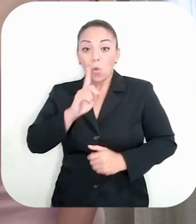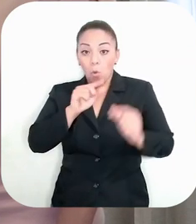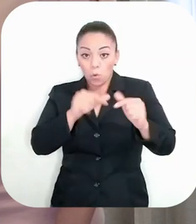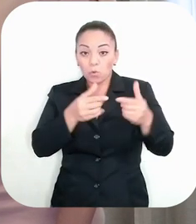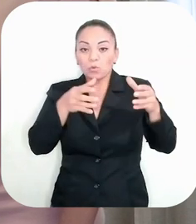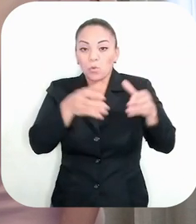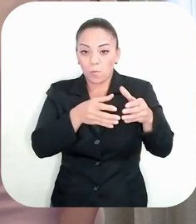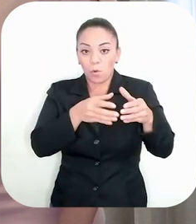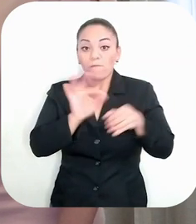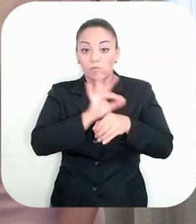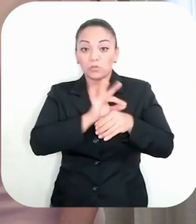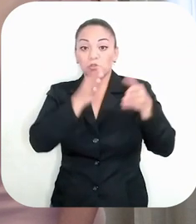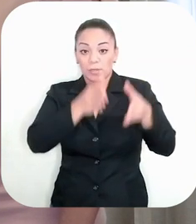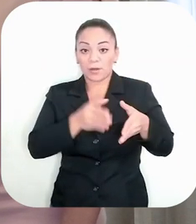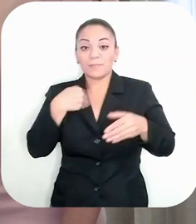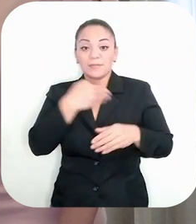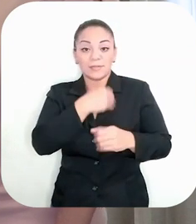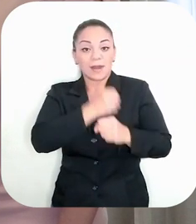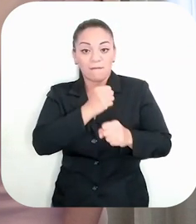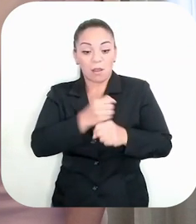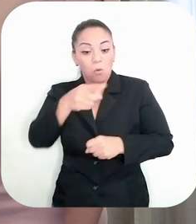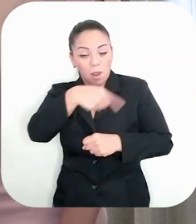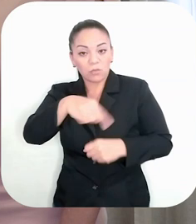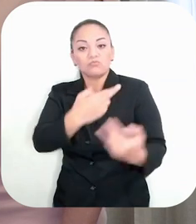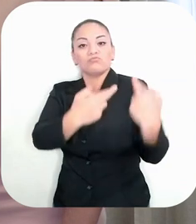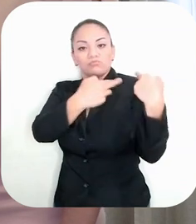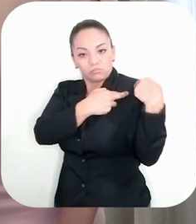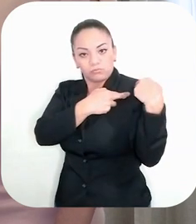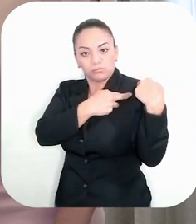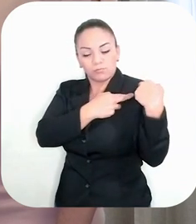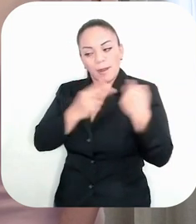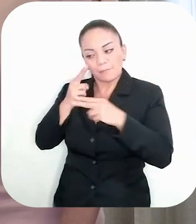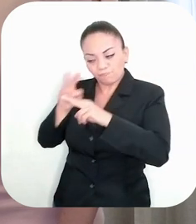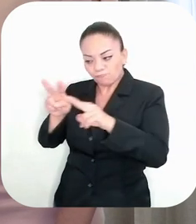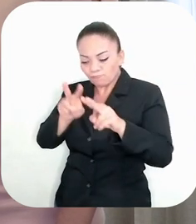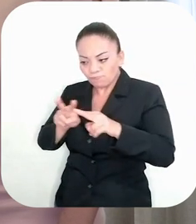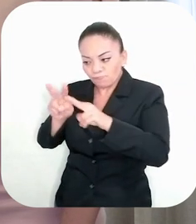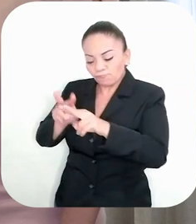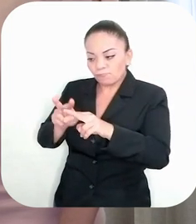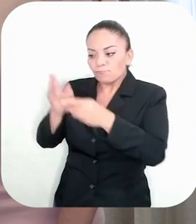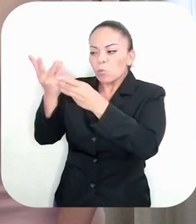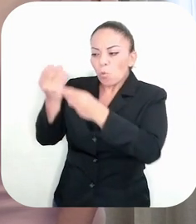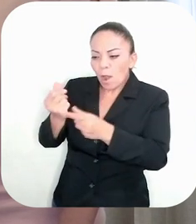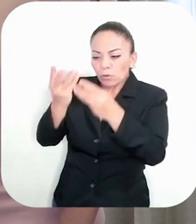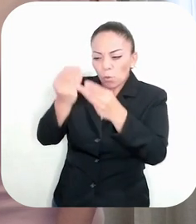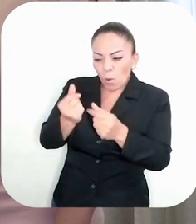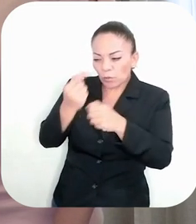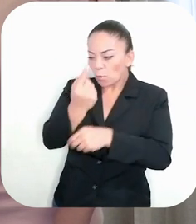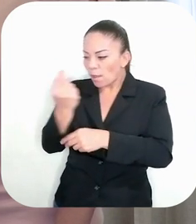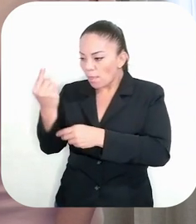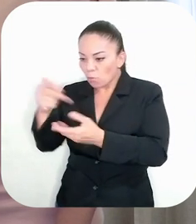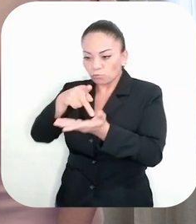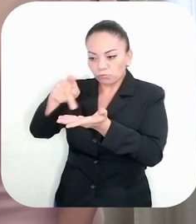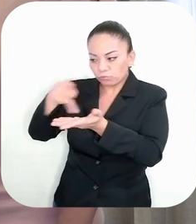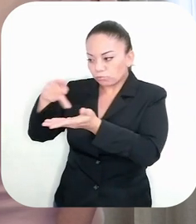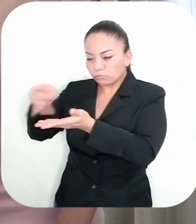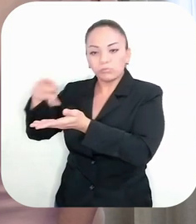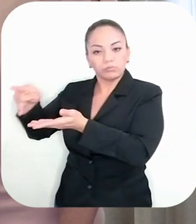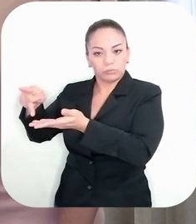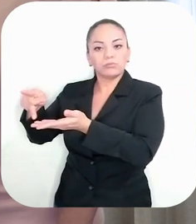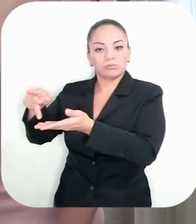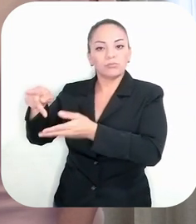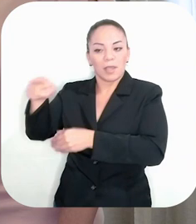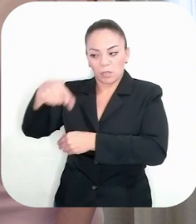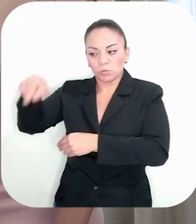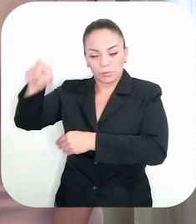disponiendo de un grupo de funcionarios del Ministerio de Trabajo para que determinen los cálculos de aquellos trabajadores que